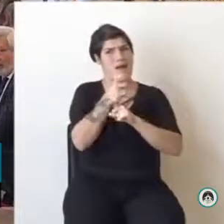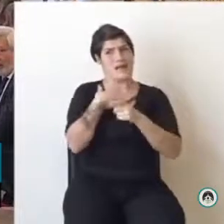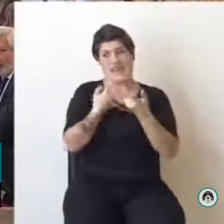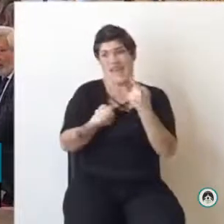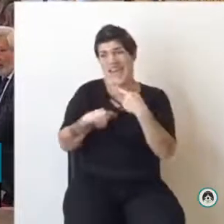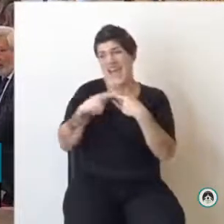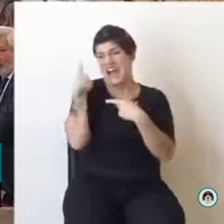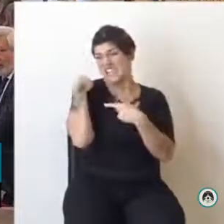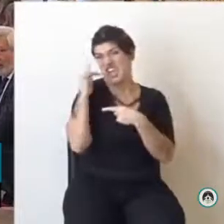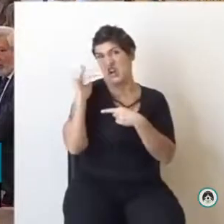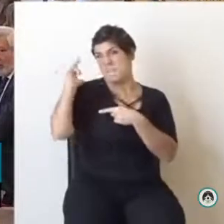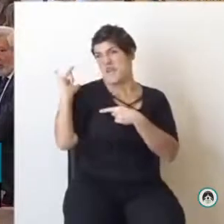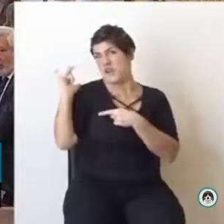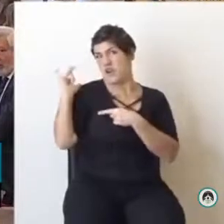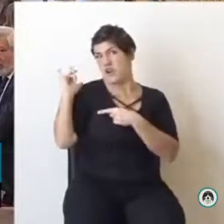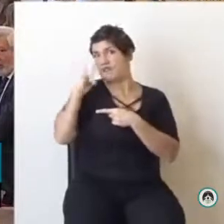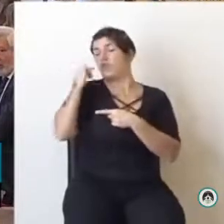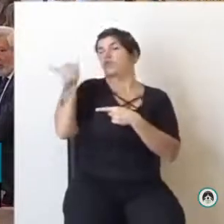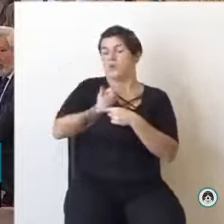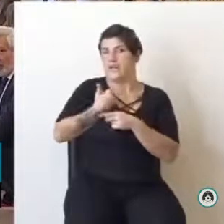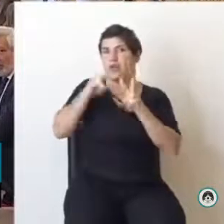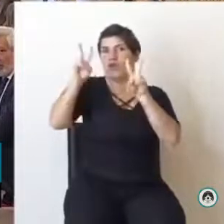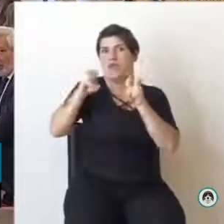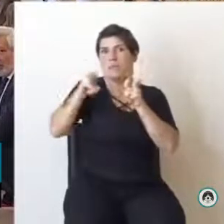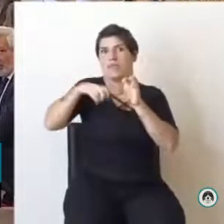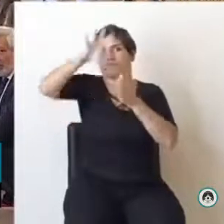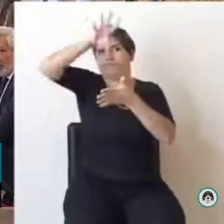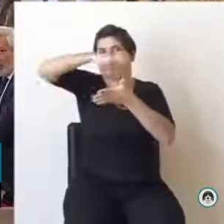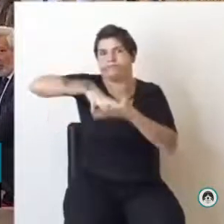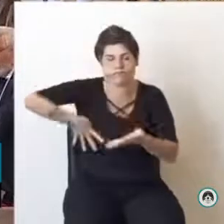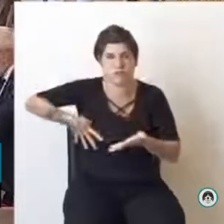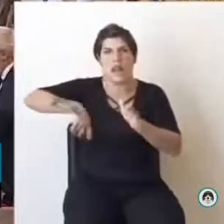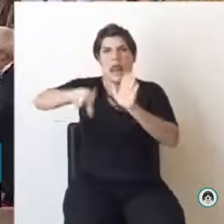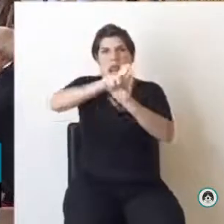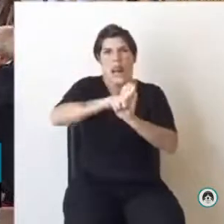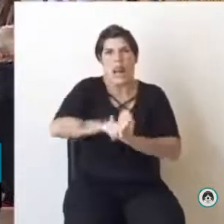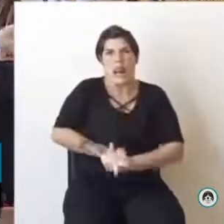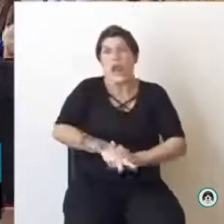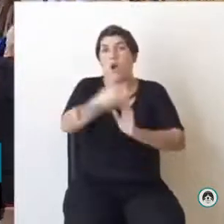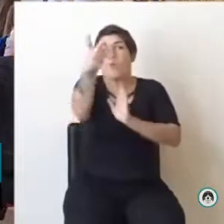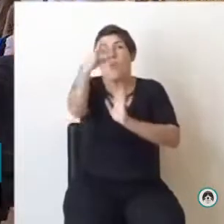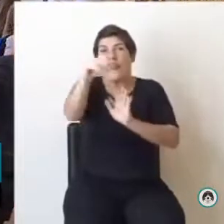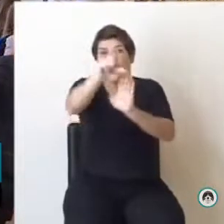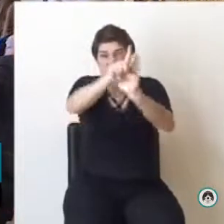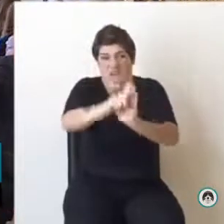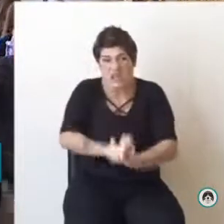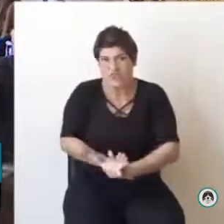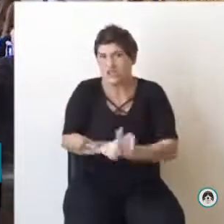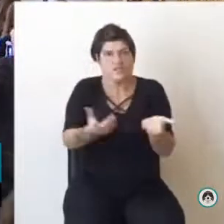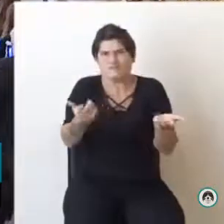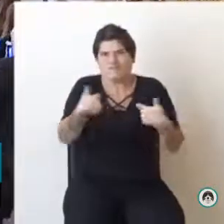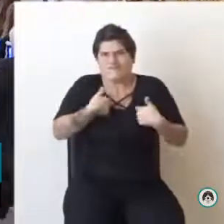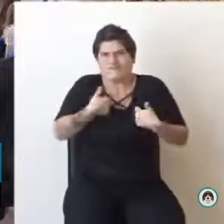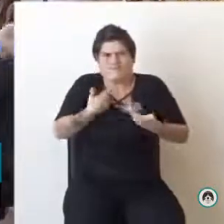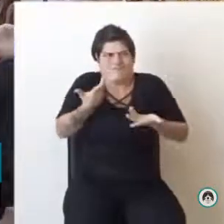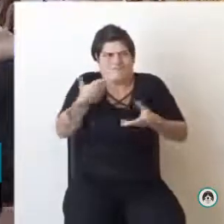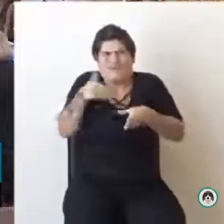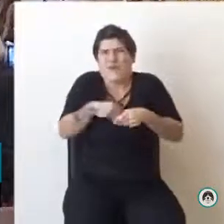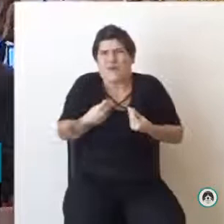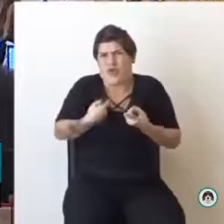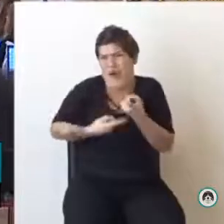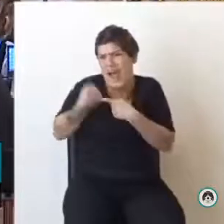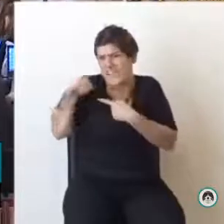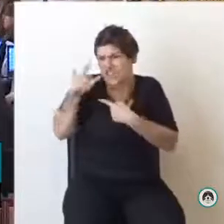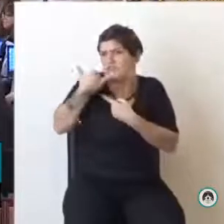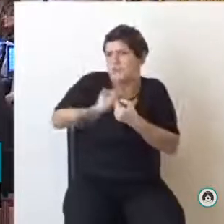a votar el jueves, tenemos que votar 40 leyes, todas juntas y declaraciones, y no poder aclarar por qué votamos, es